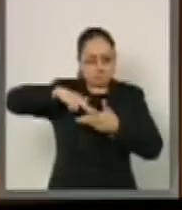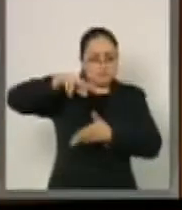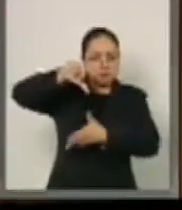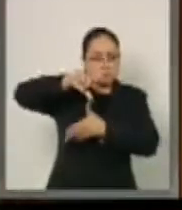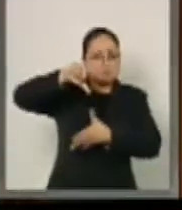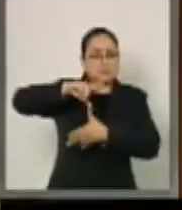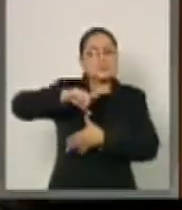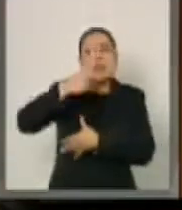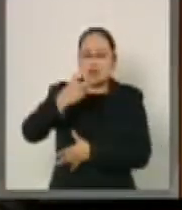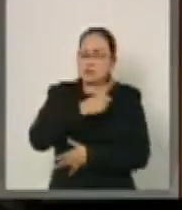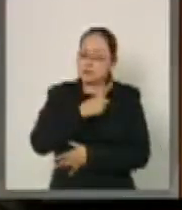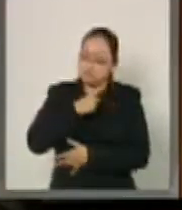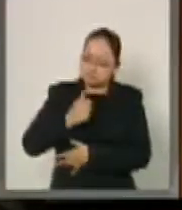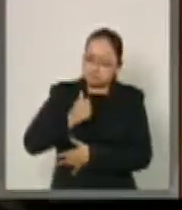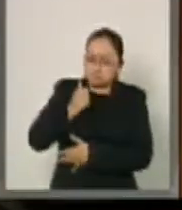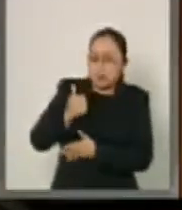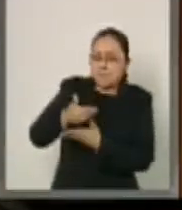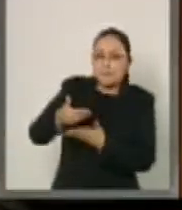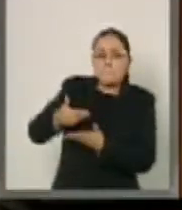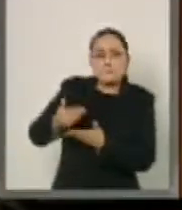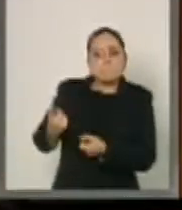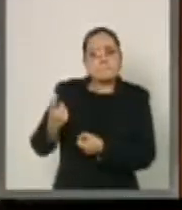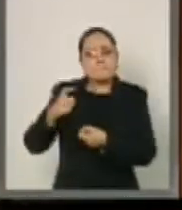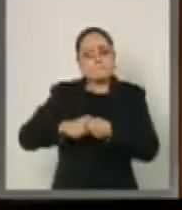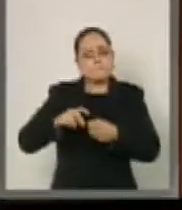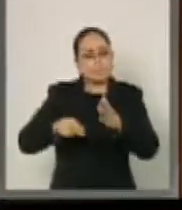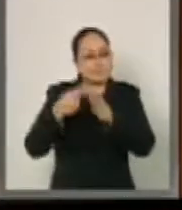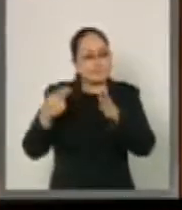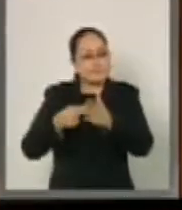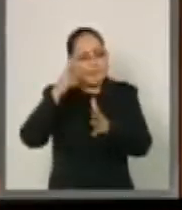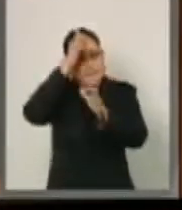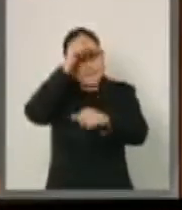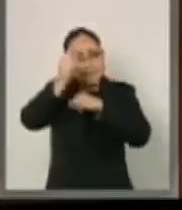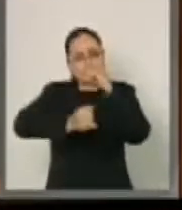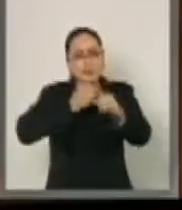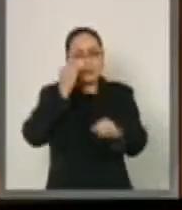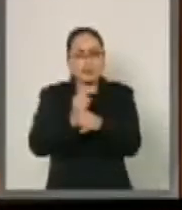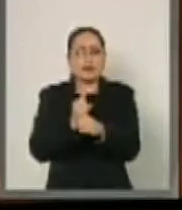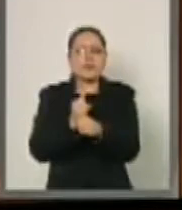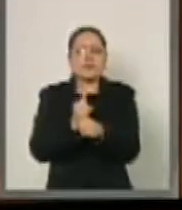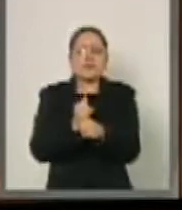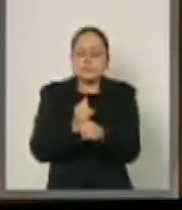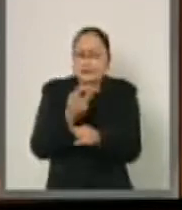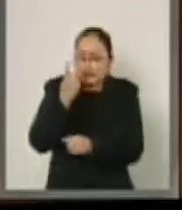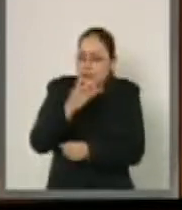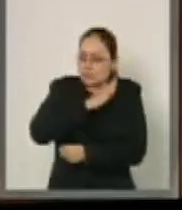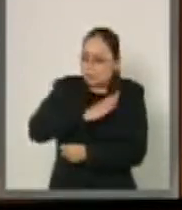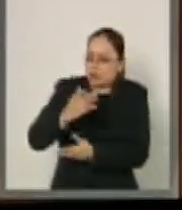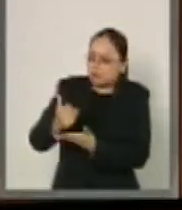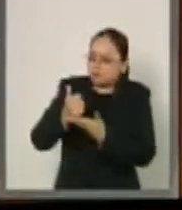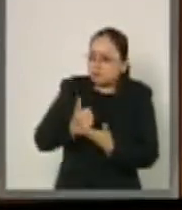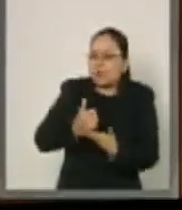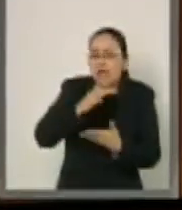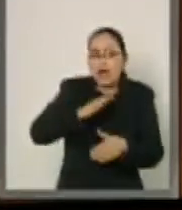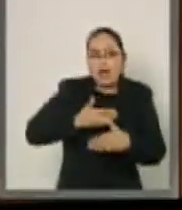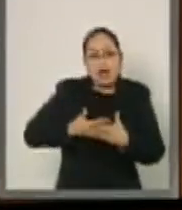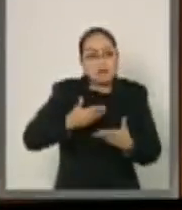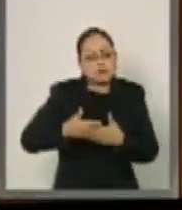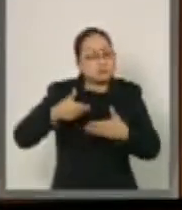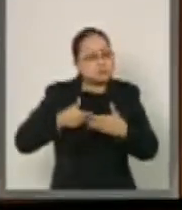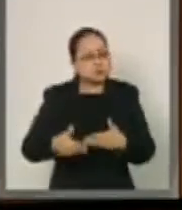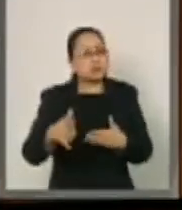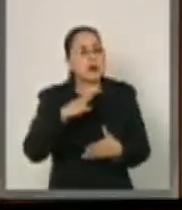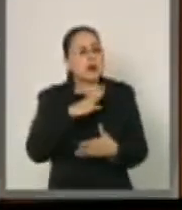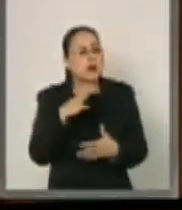aprovechar mediante la suscripción de tratados internacionales. que permitan detonar el potencial de la